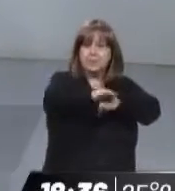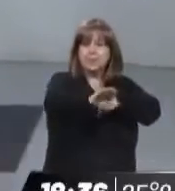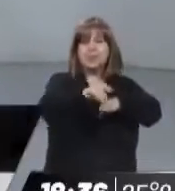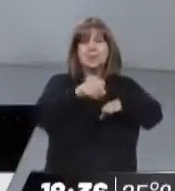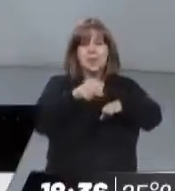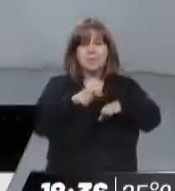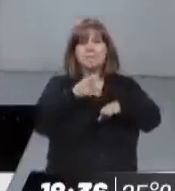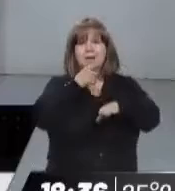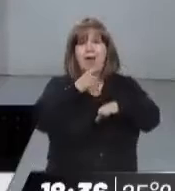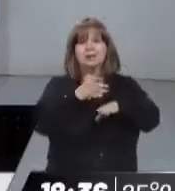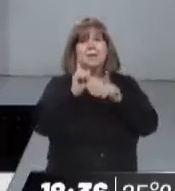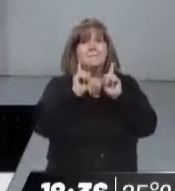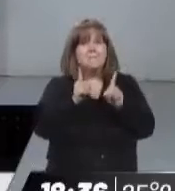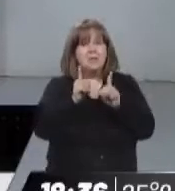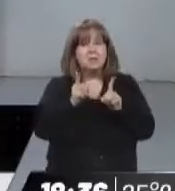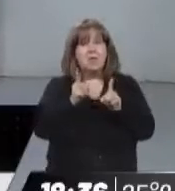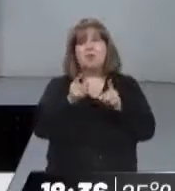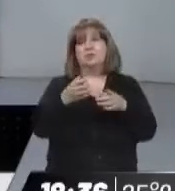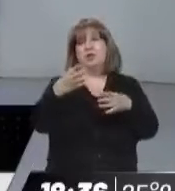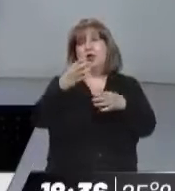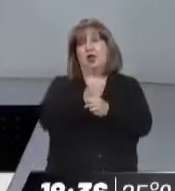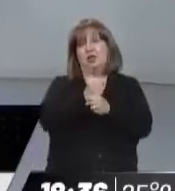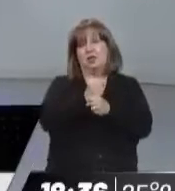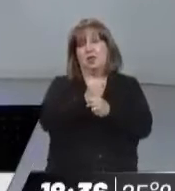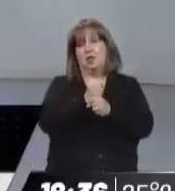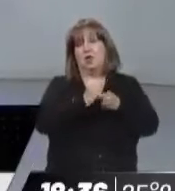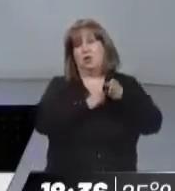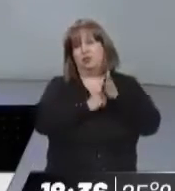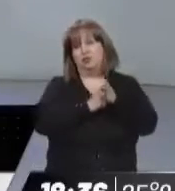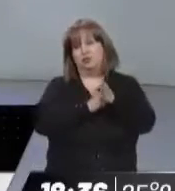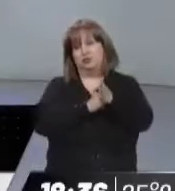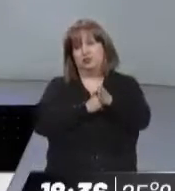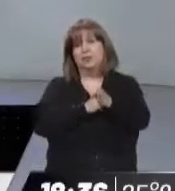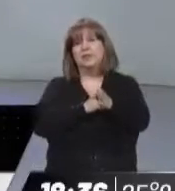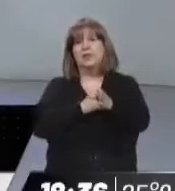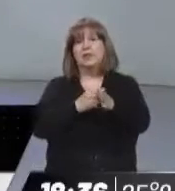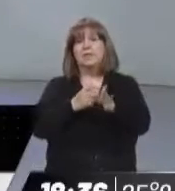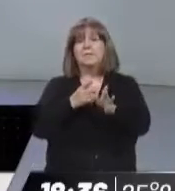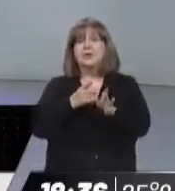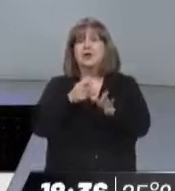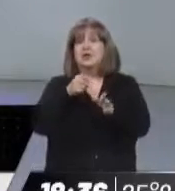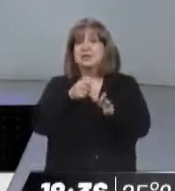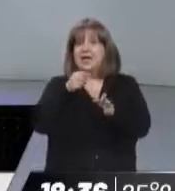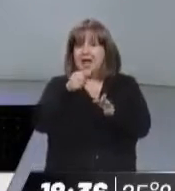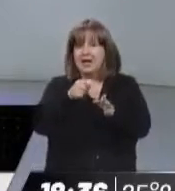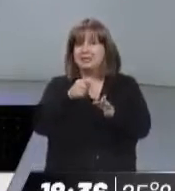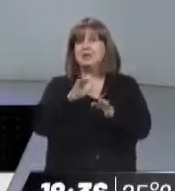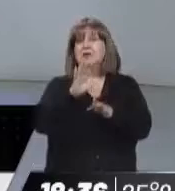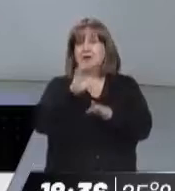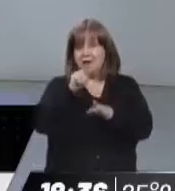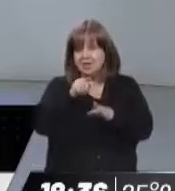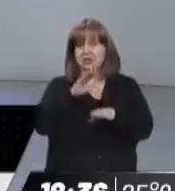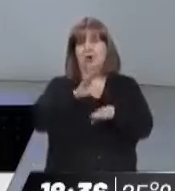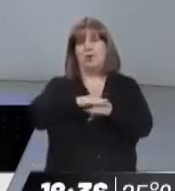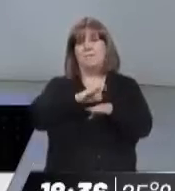en el carril por donde venía el micro, el carril derecho por donde habitualmente viene ese transporte. Lo cual aclaramos no está confirmado que haya tenido directamente que ver con el